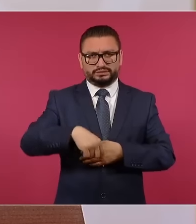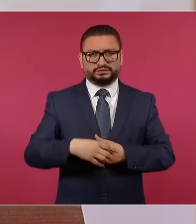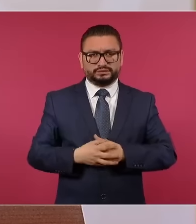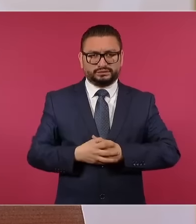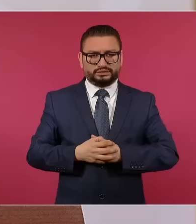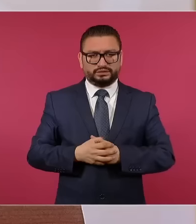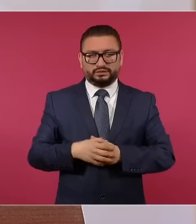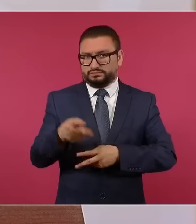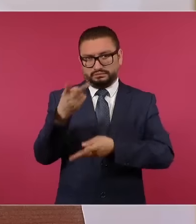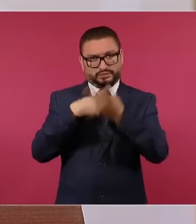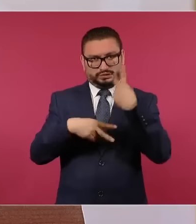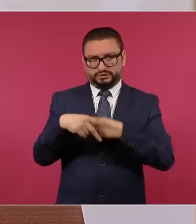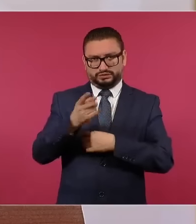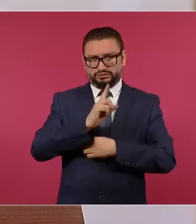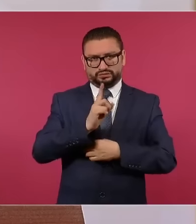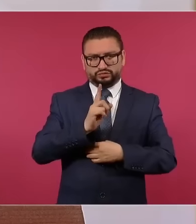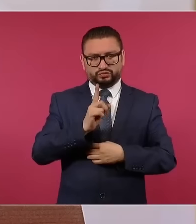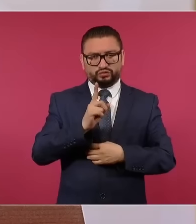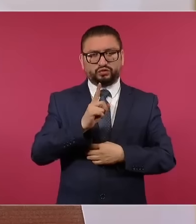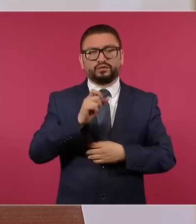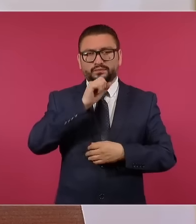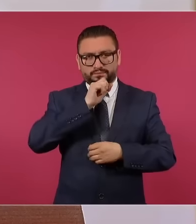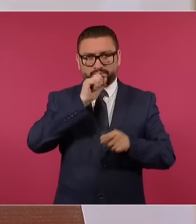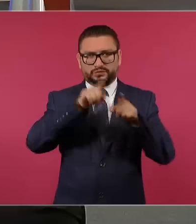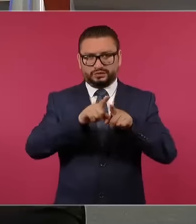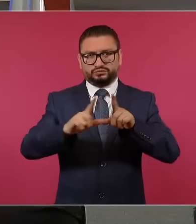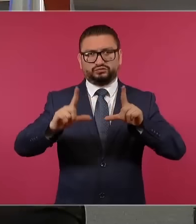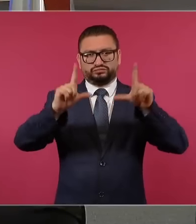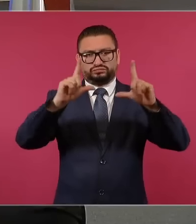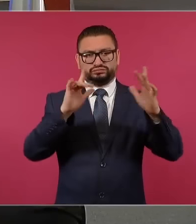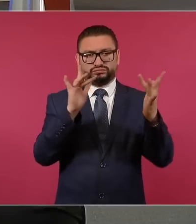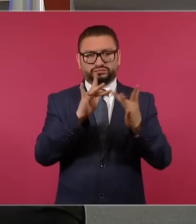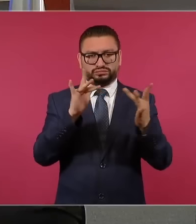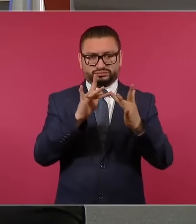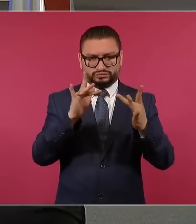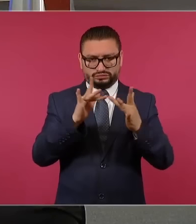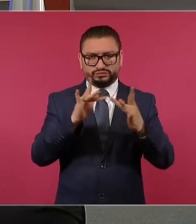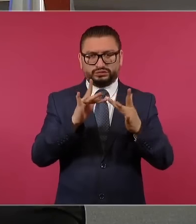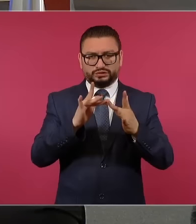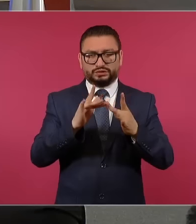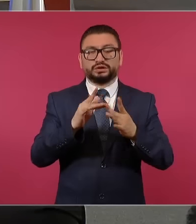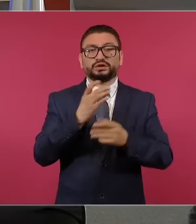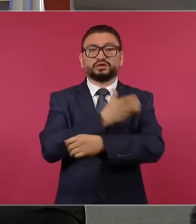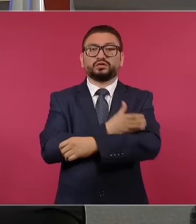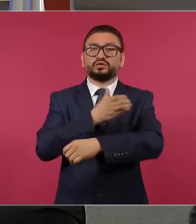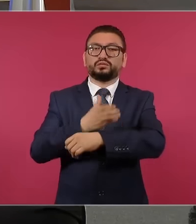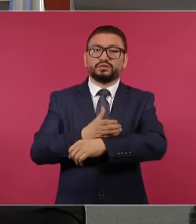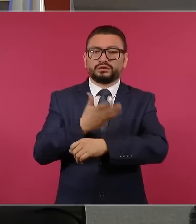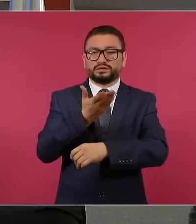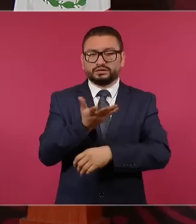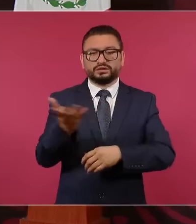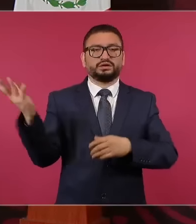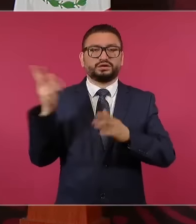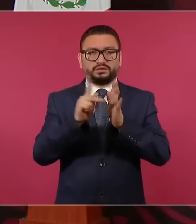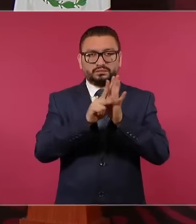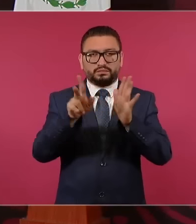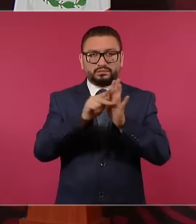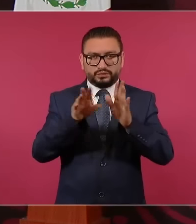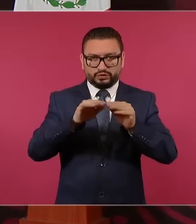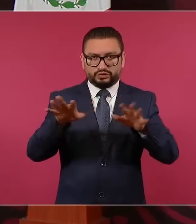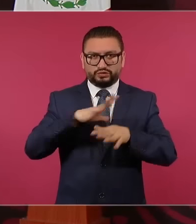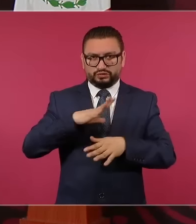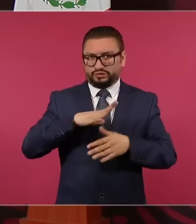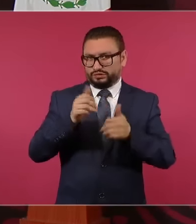No que vengan, sino por este medio van a estar las compañeras, a los compañeros periodistas.